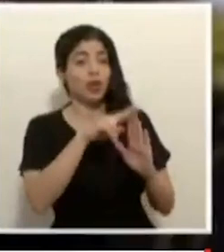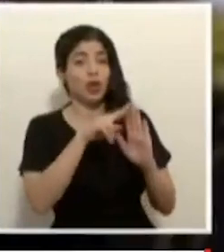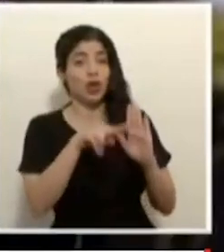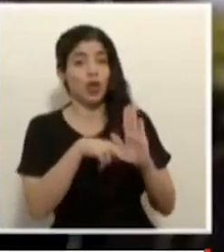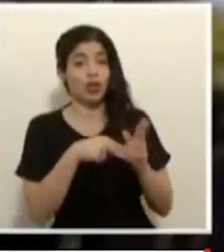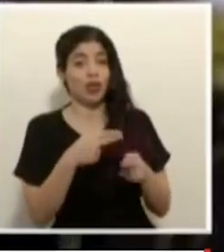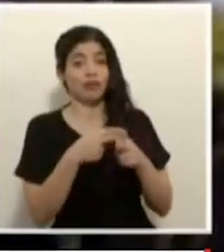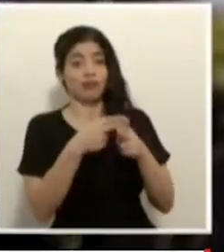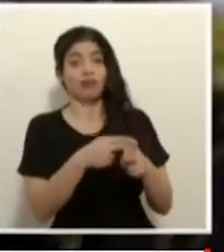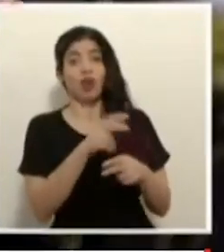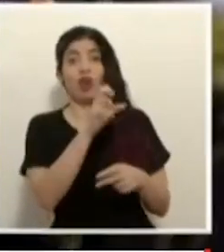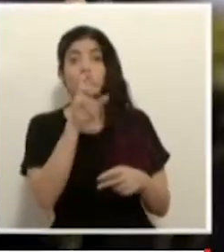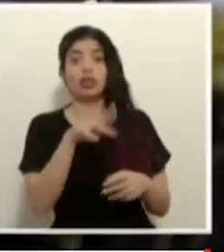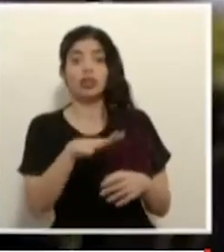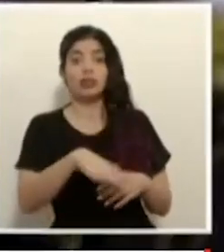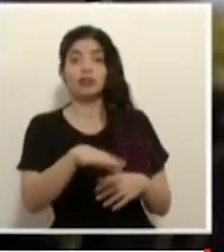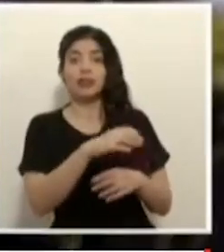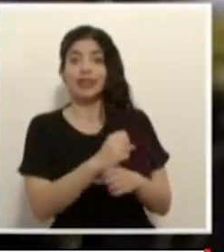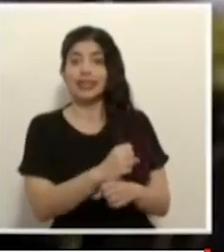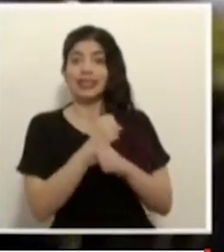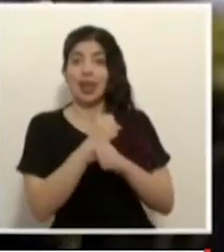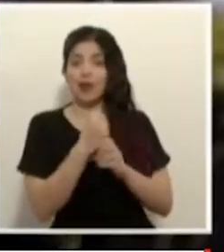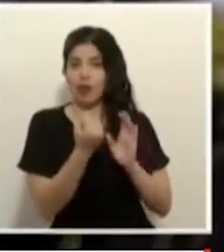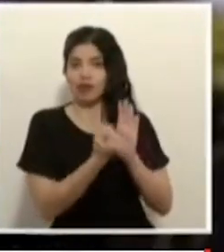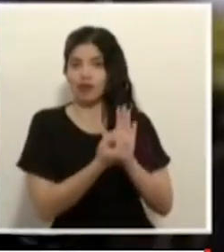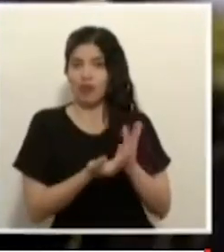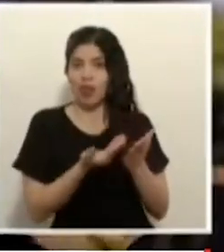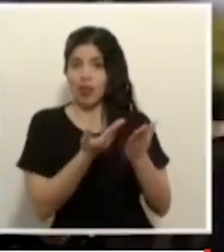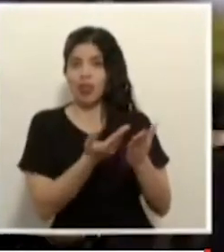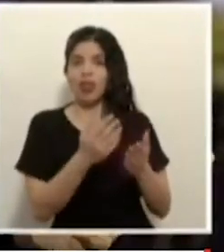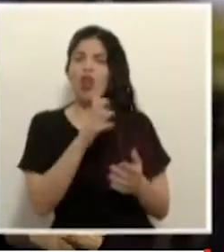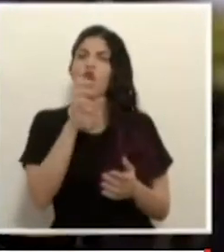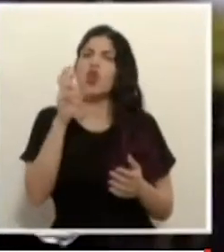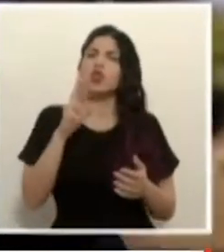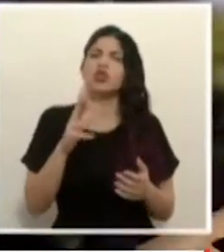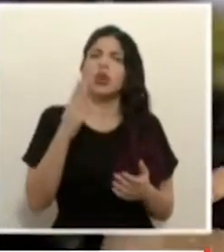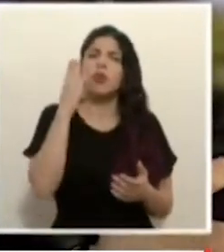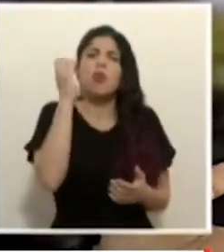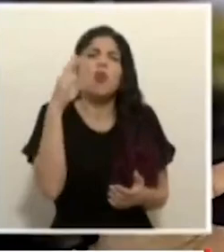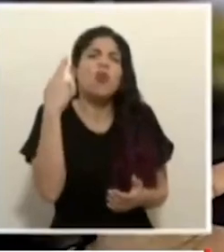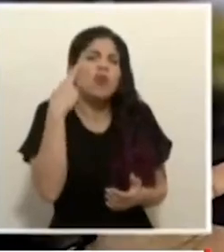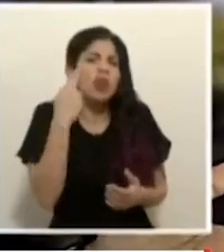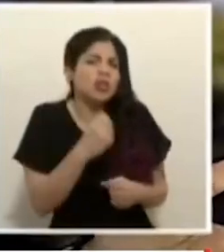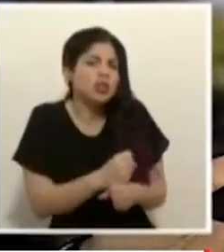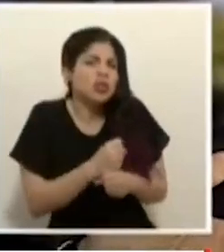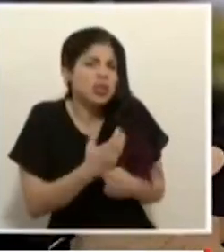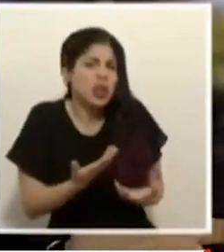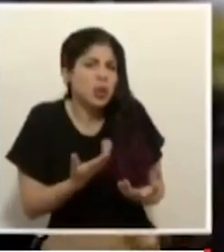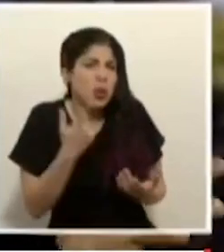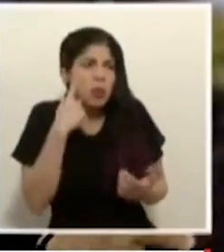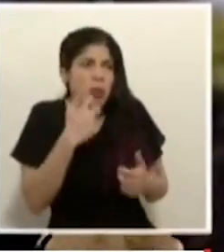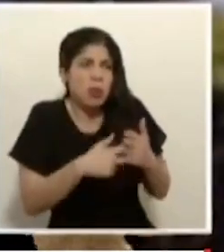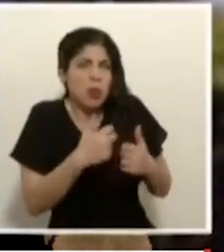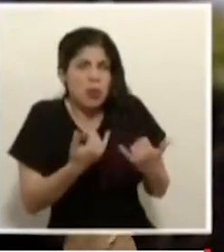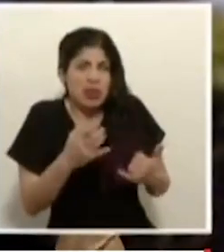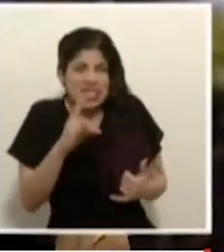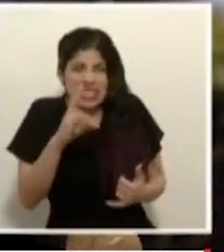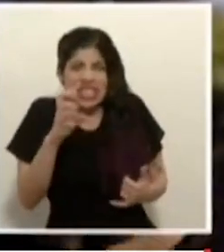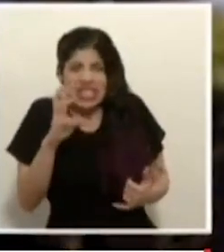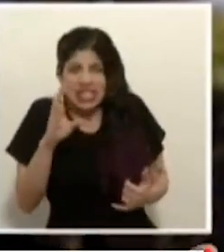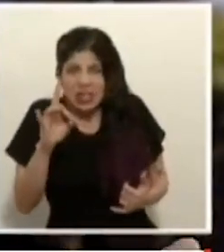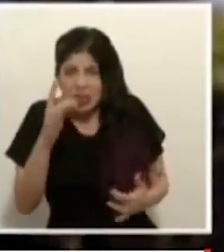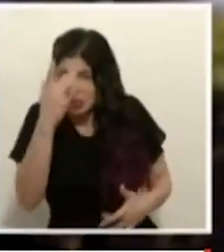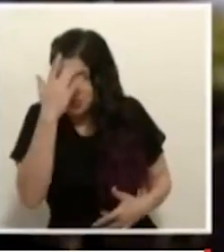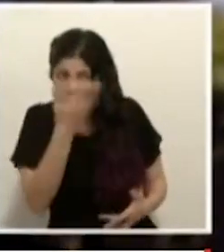dan a Costa Rica destino seguro quisiera saber qué tiene Costa Rica destino seguro en el marco de esta crisis con 768